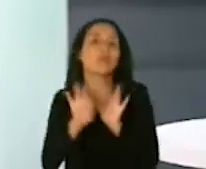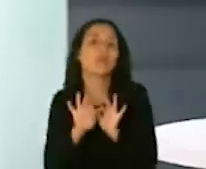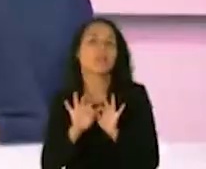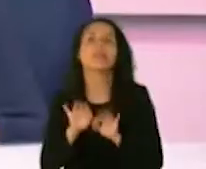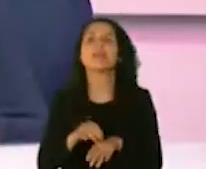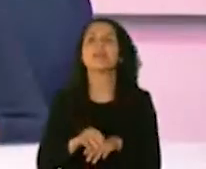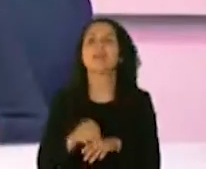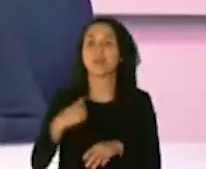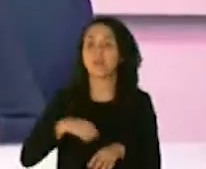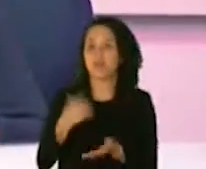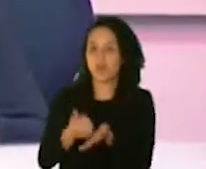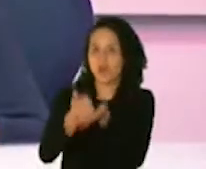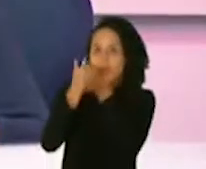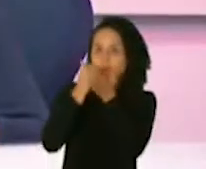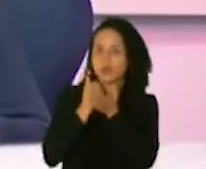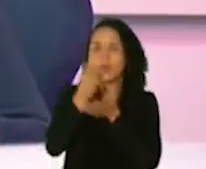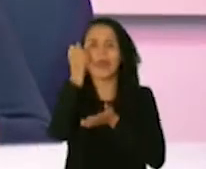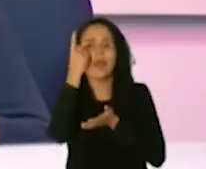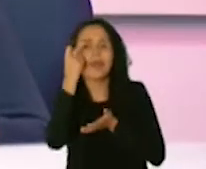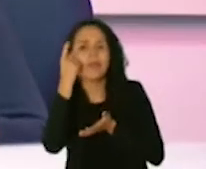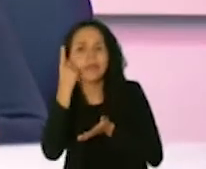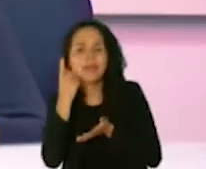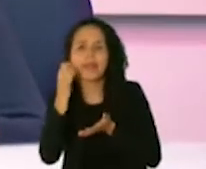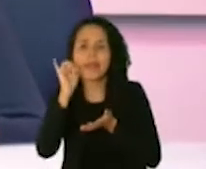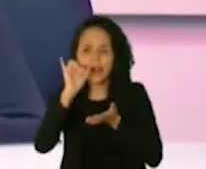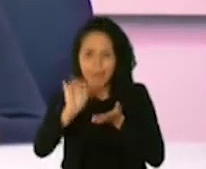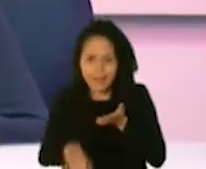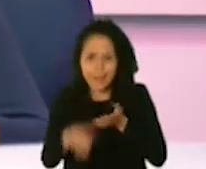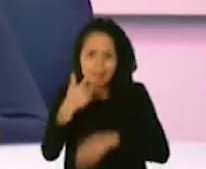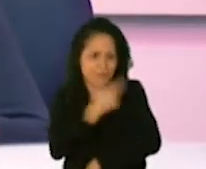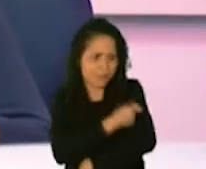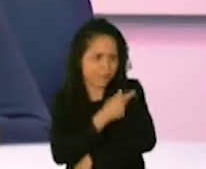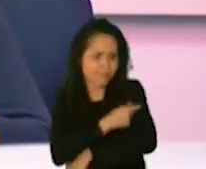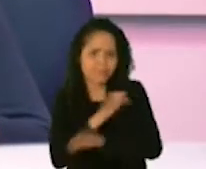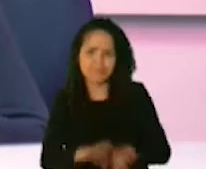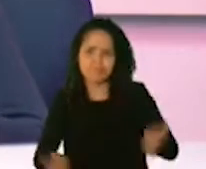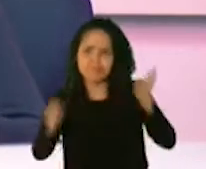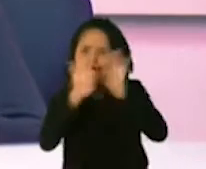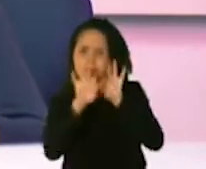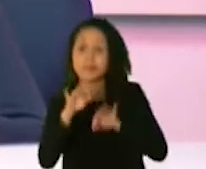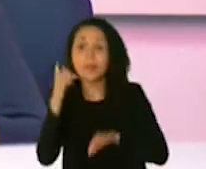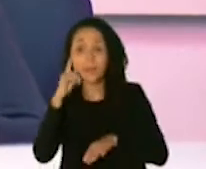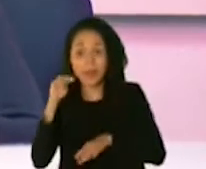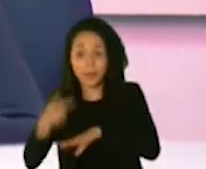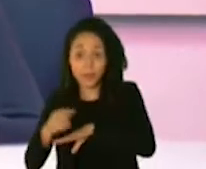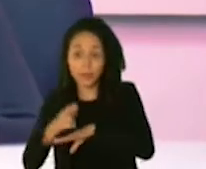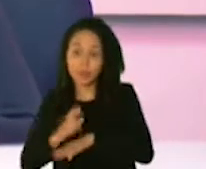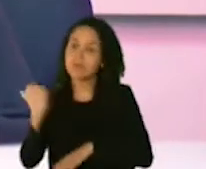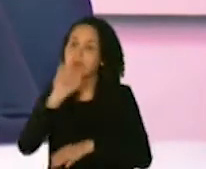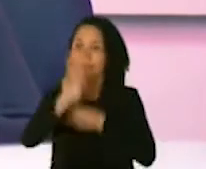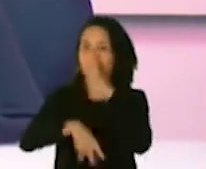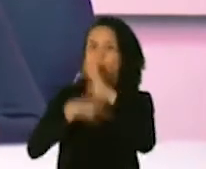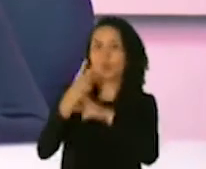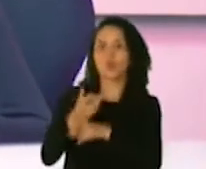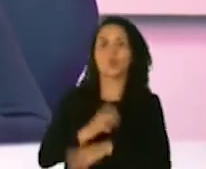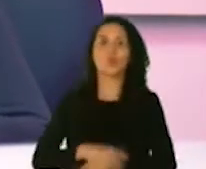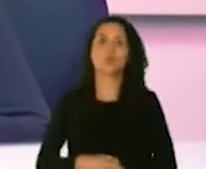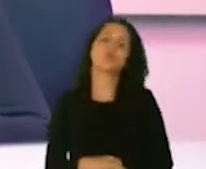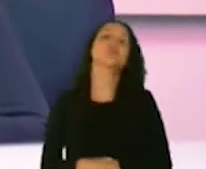nos van a ayudar a comprender lo significativo de esta movilización, no solo para Puerto Rico, sino para el planeta entero.